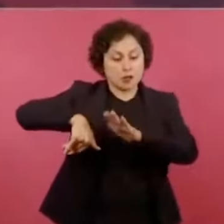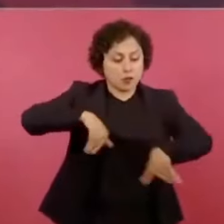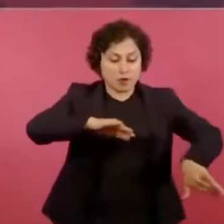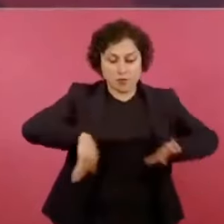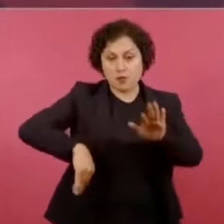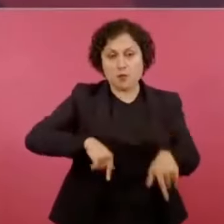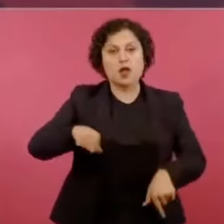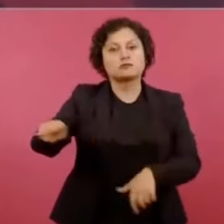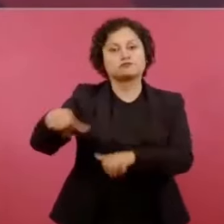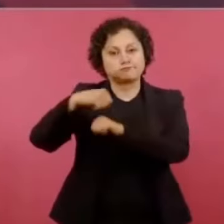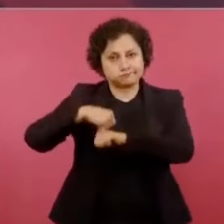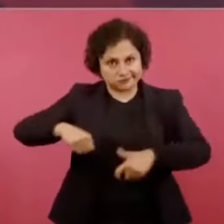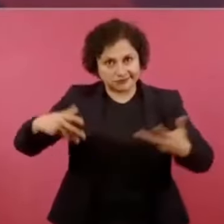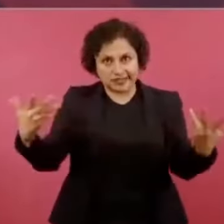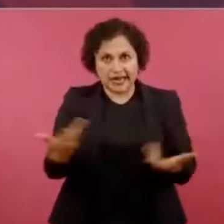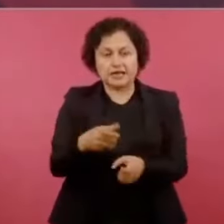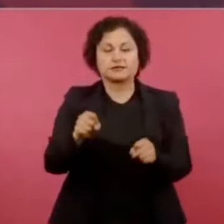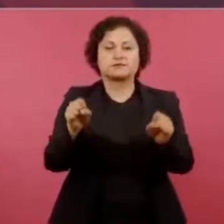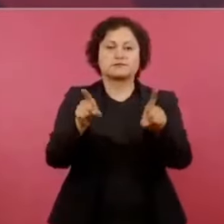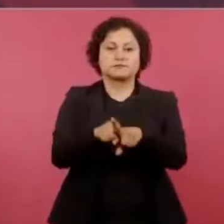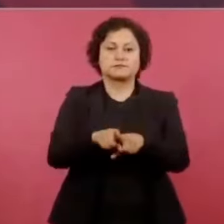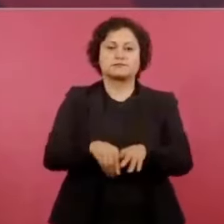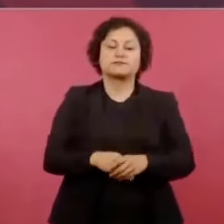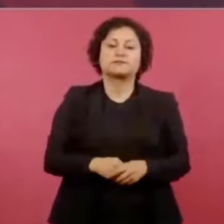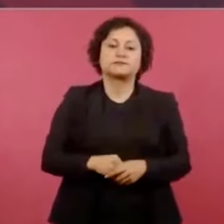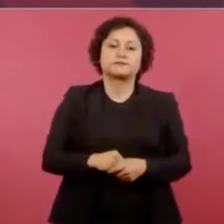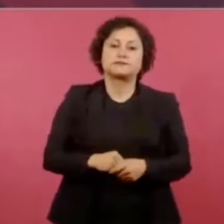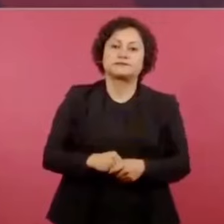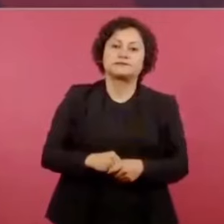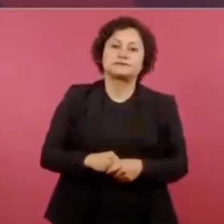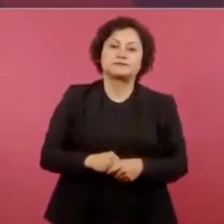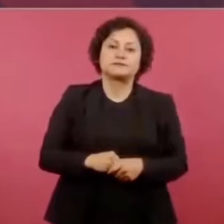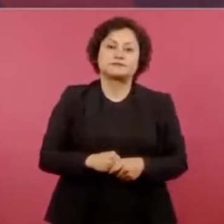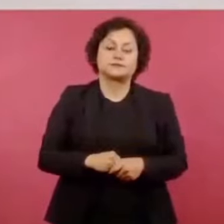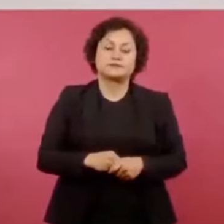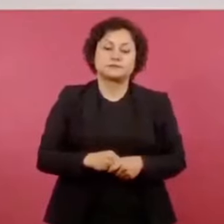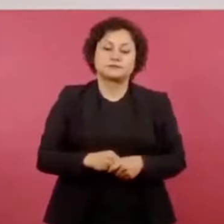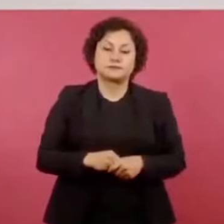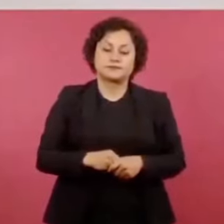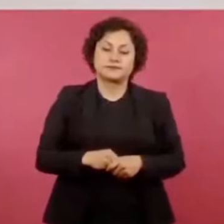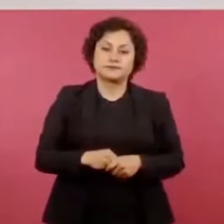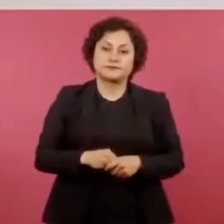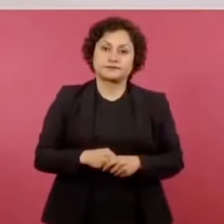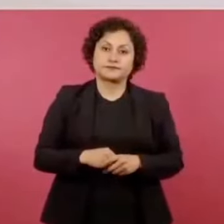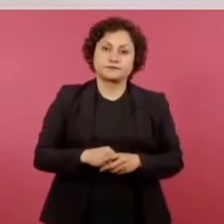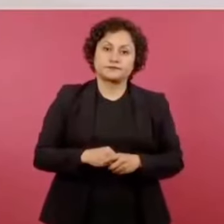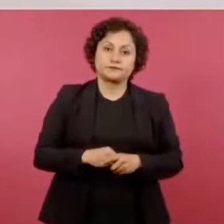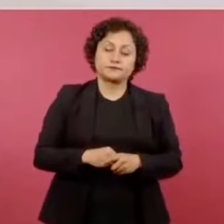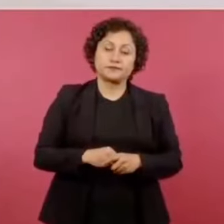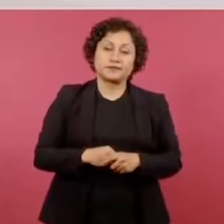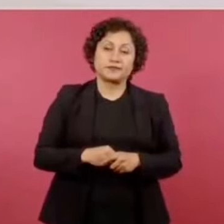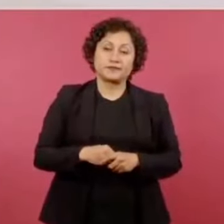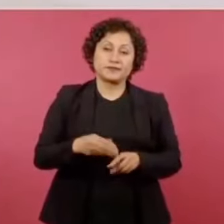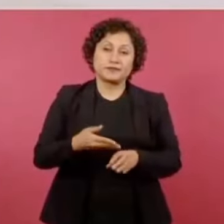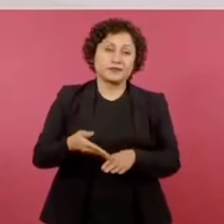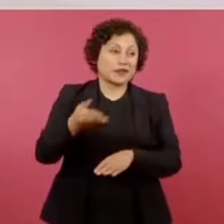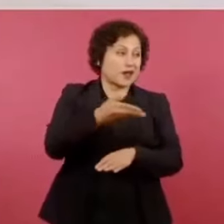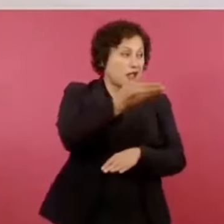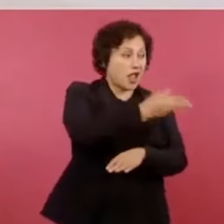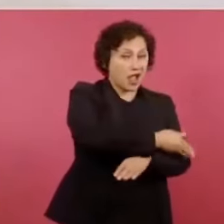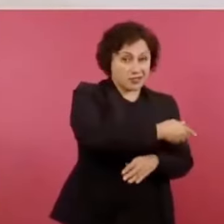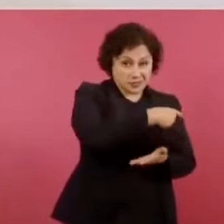adquirido tantas dragas